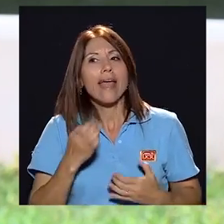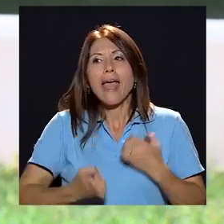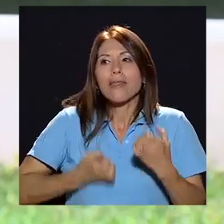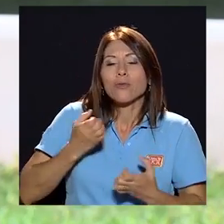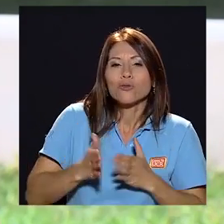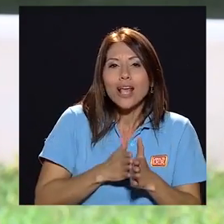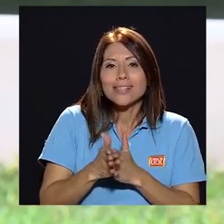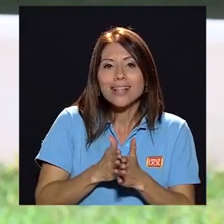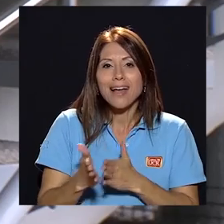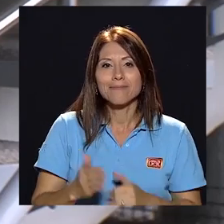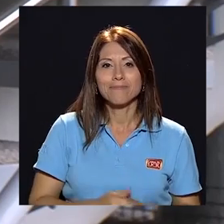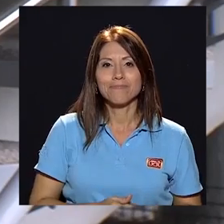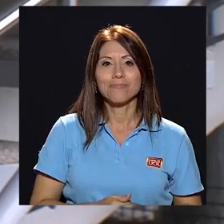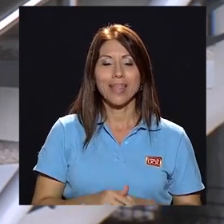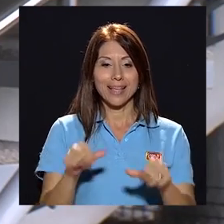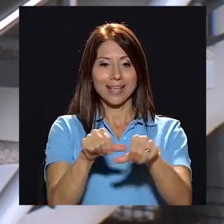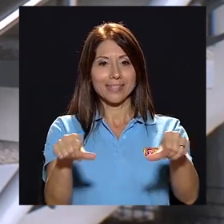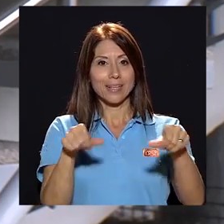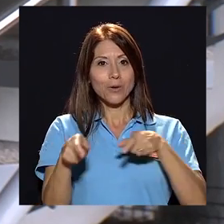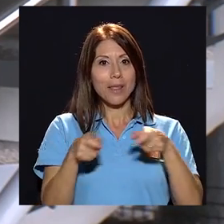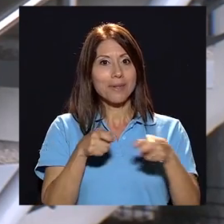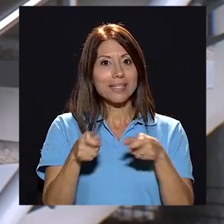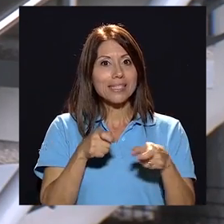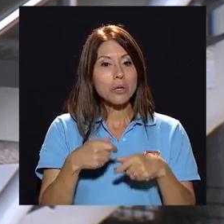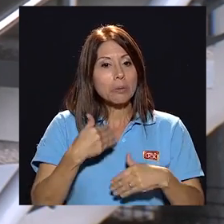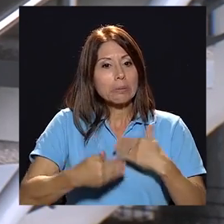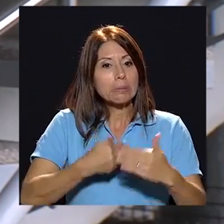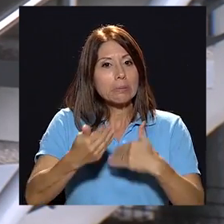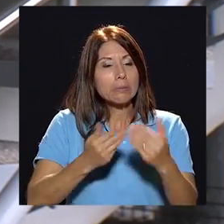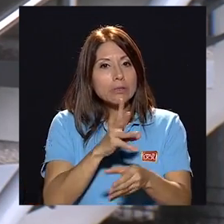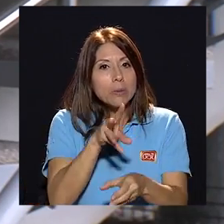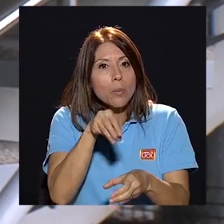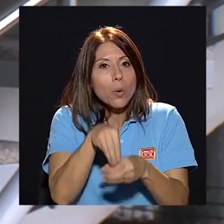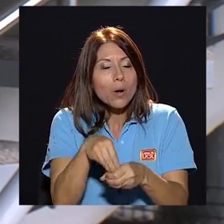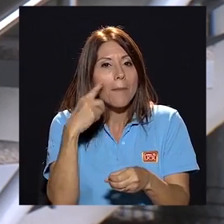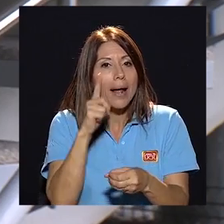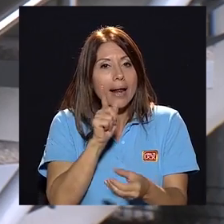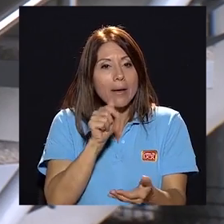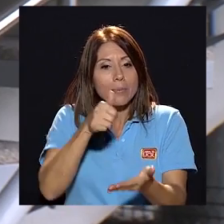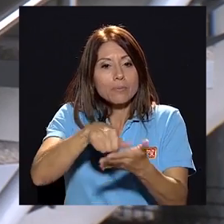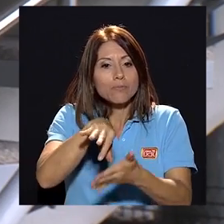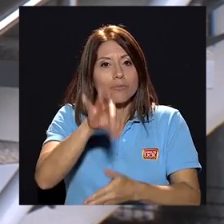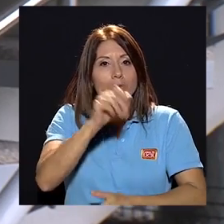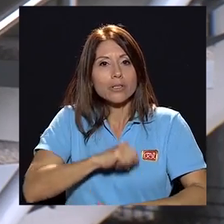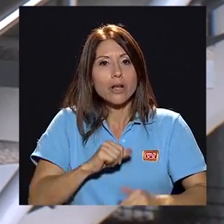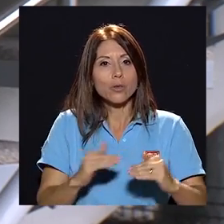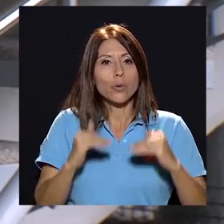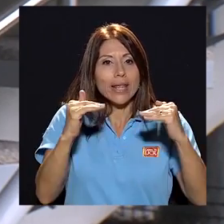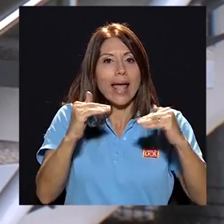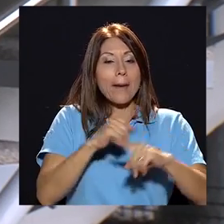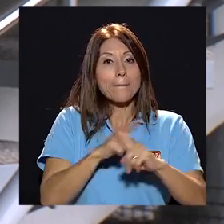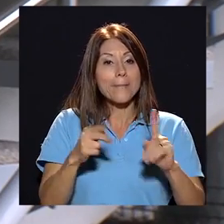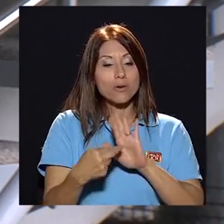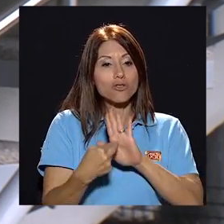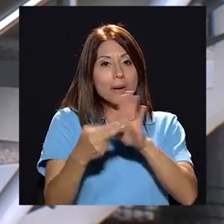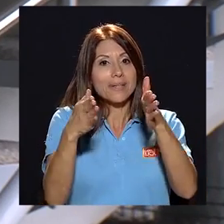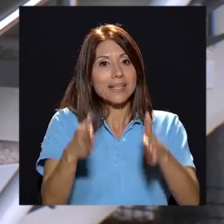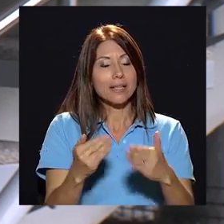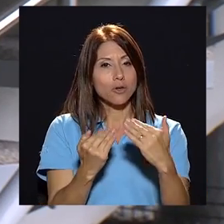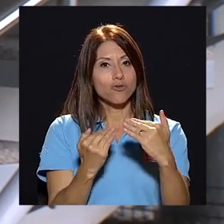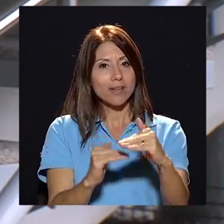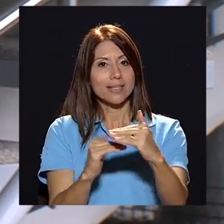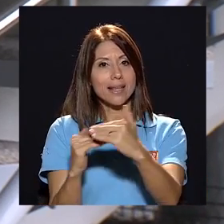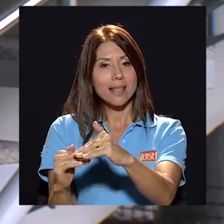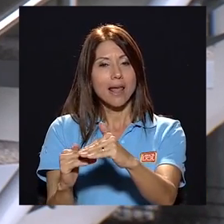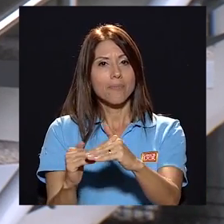entusiasta el sector administrativo cada vez se involucra más en las elecciones a rectoría sin embargo su representación aún